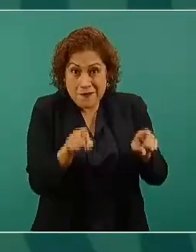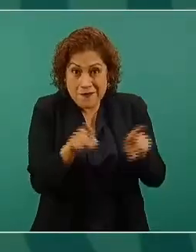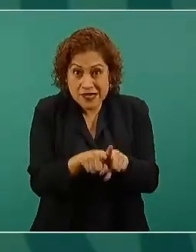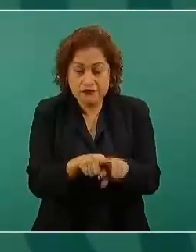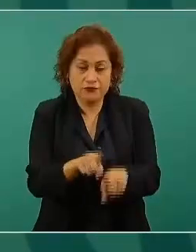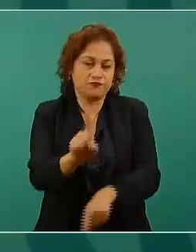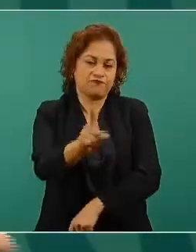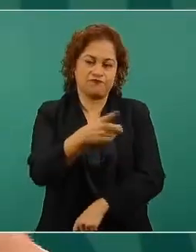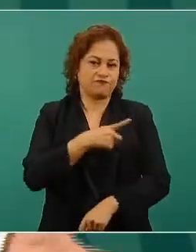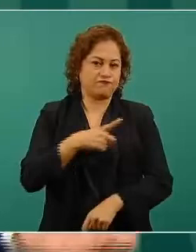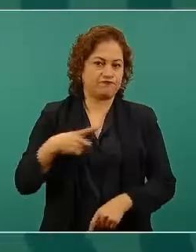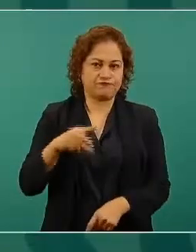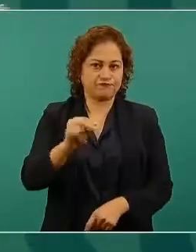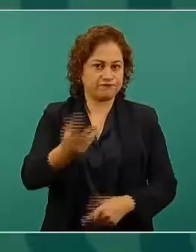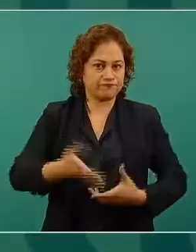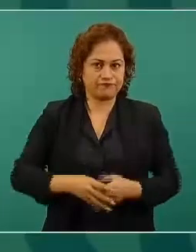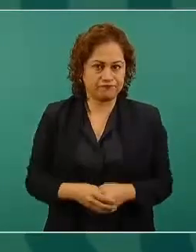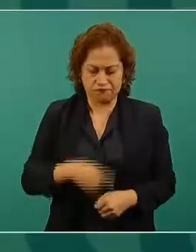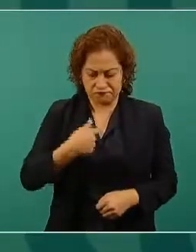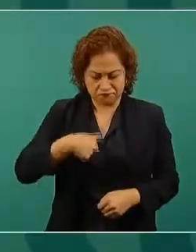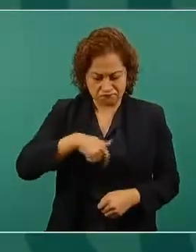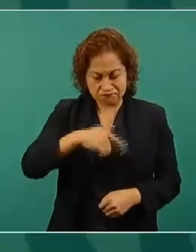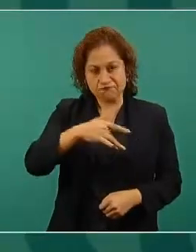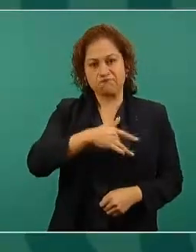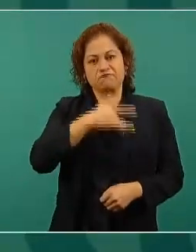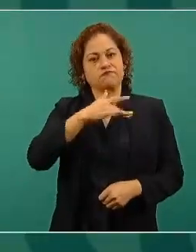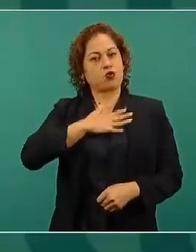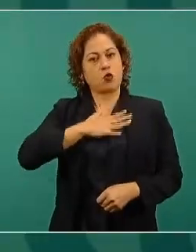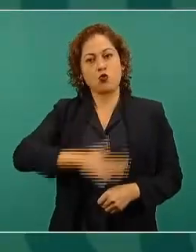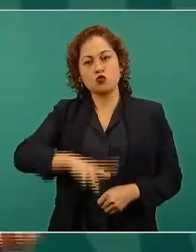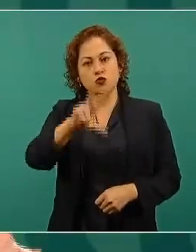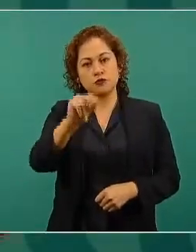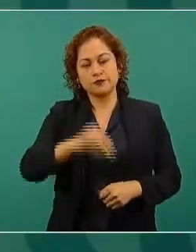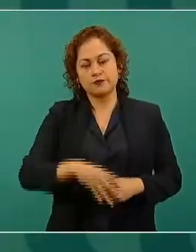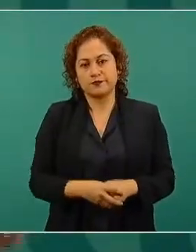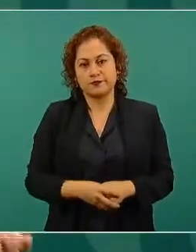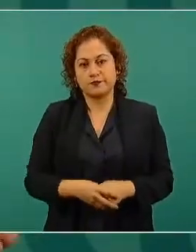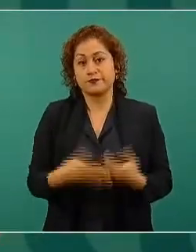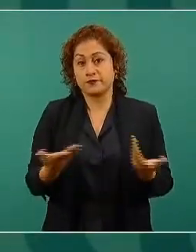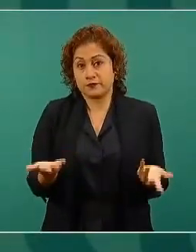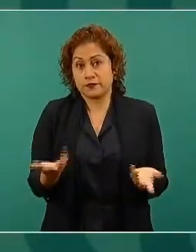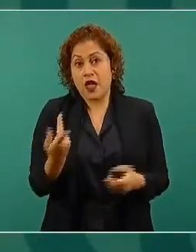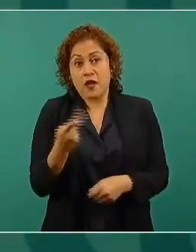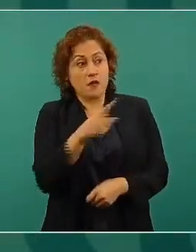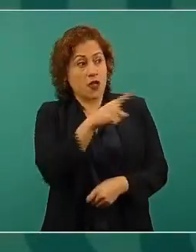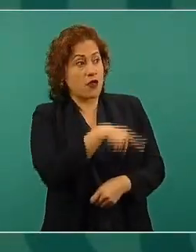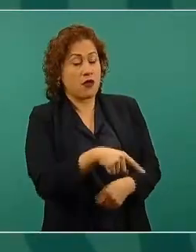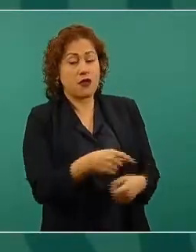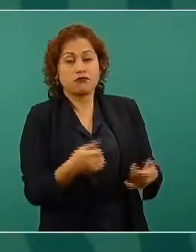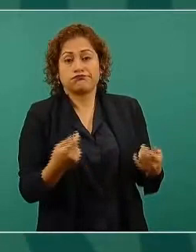Entonces, como no quieren perder esos privilegios,